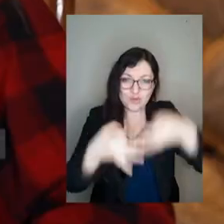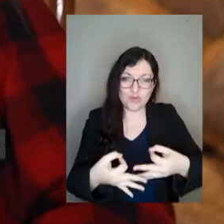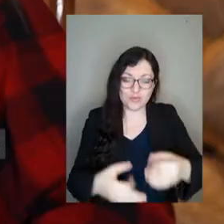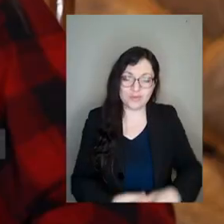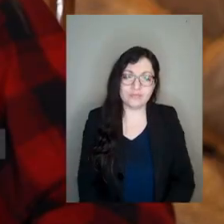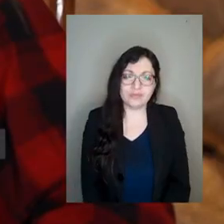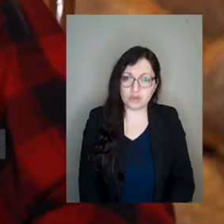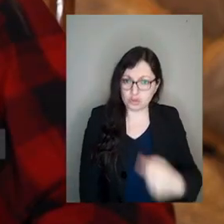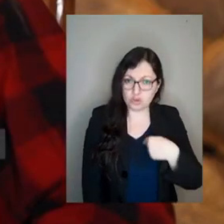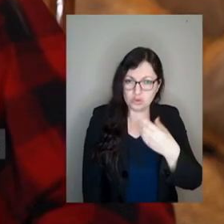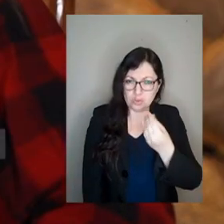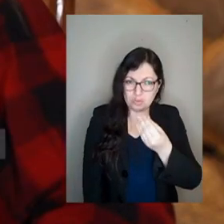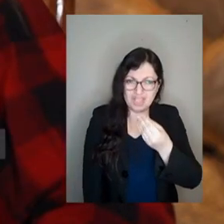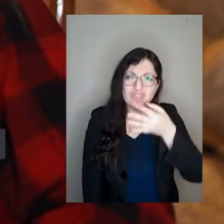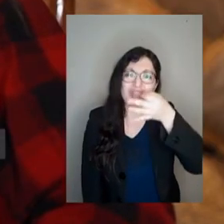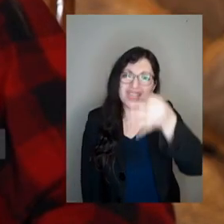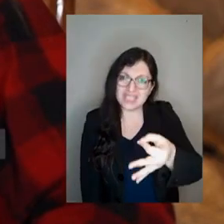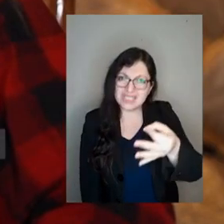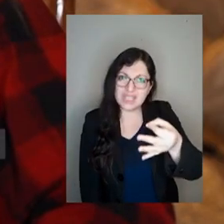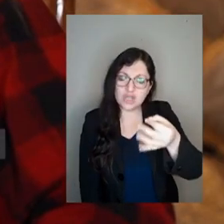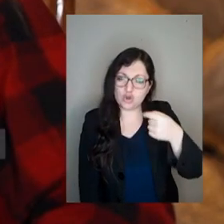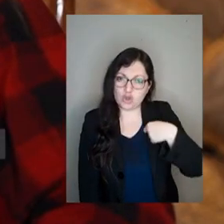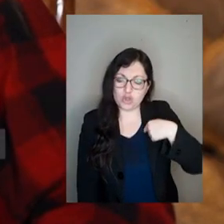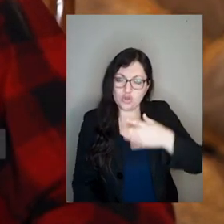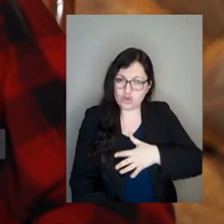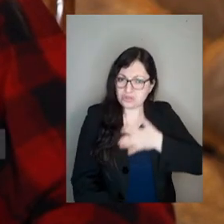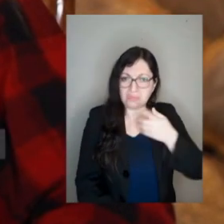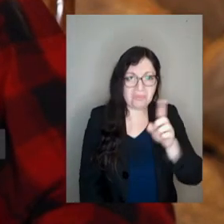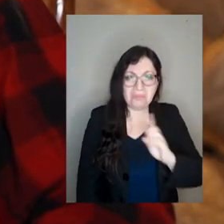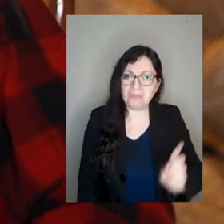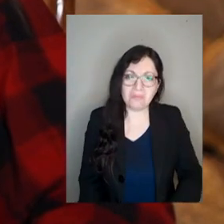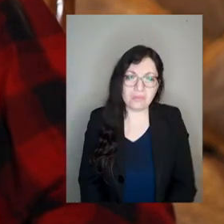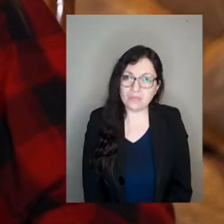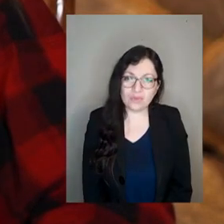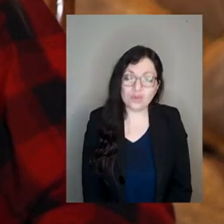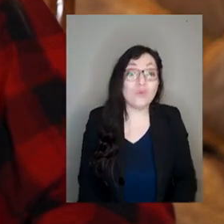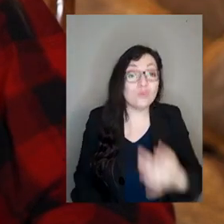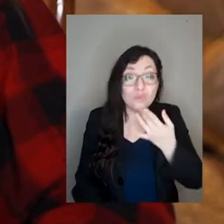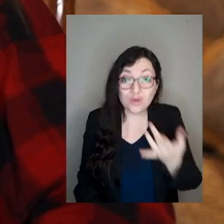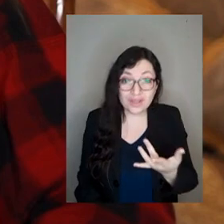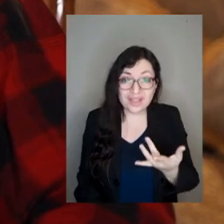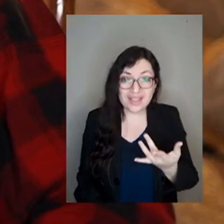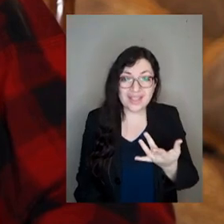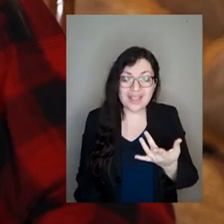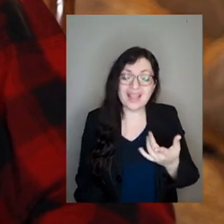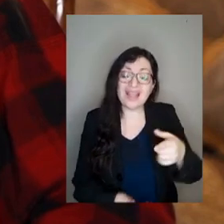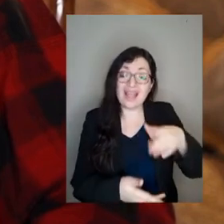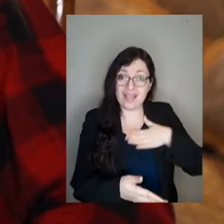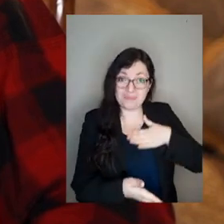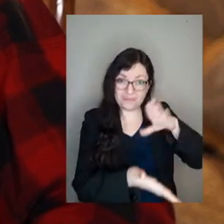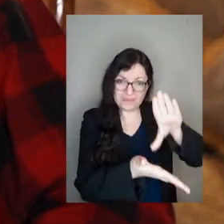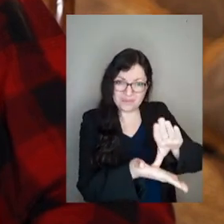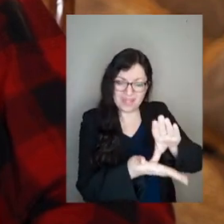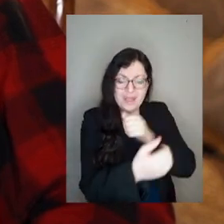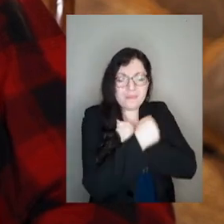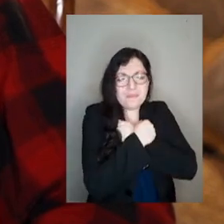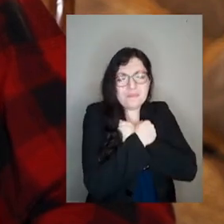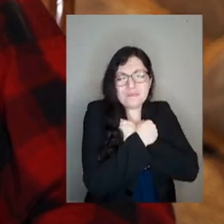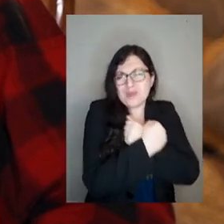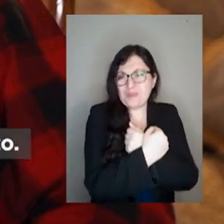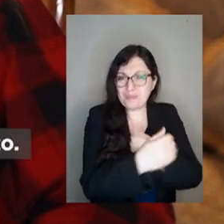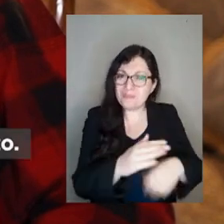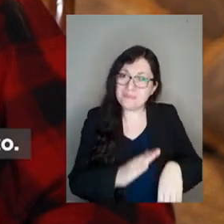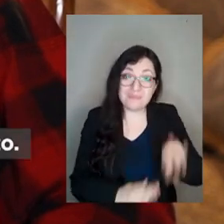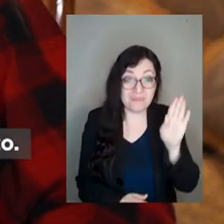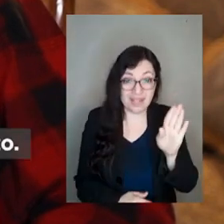Yo no tengo miedo de manifestar lo que siento, porque es más fuerte el amor a mi patria.